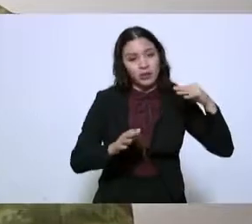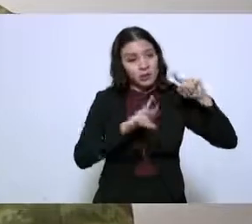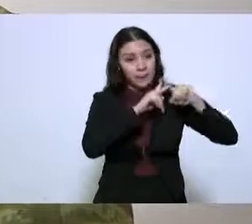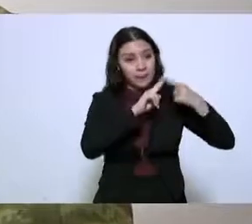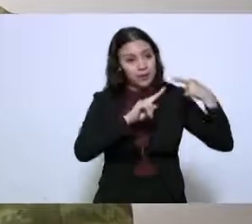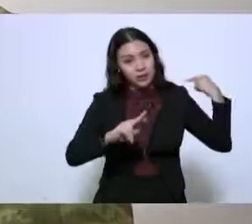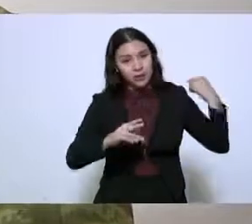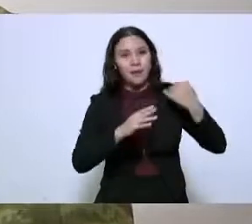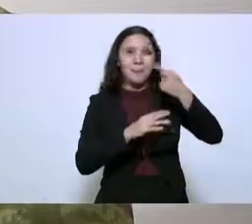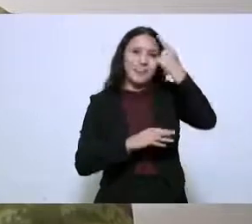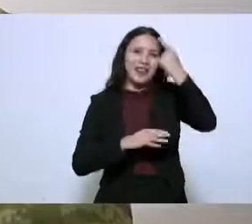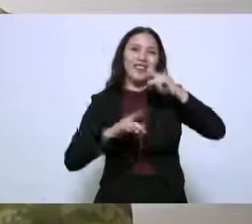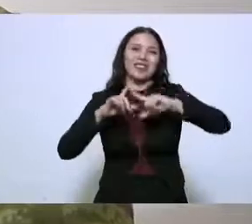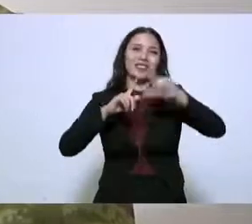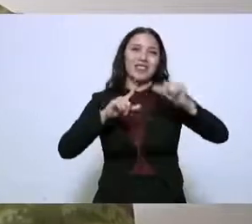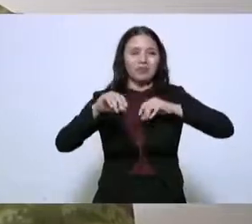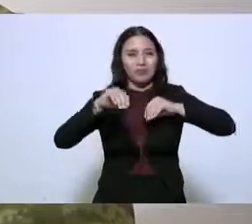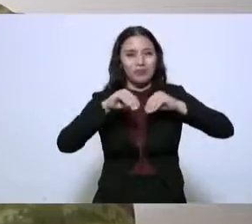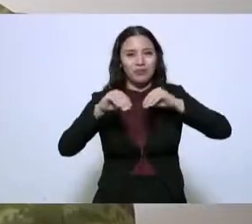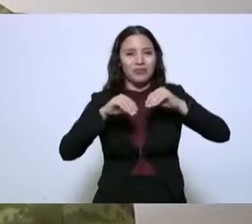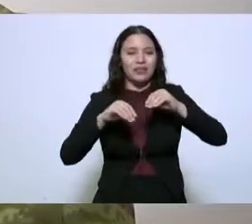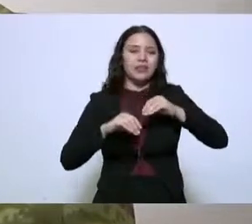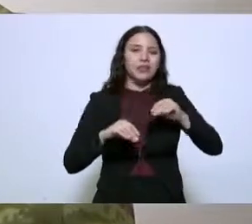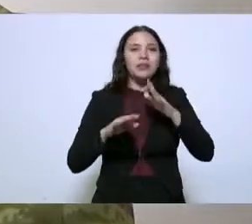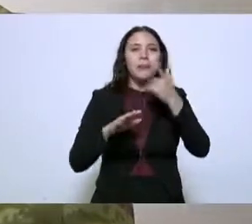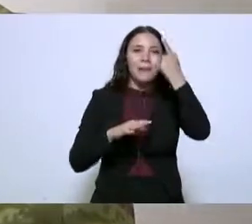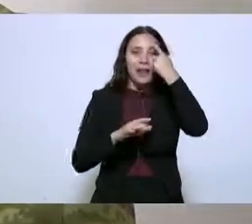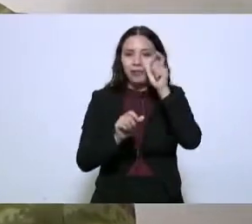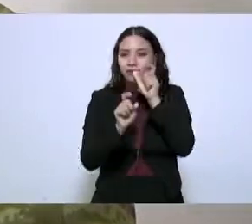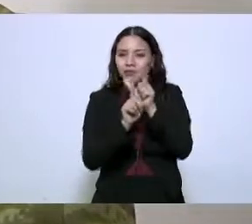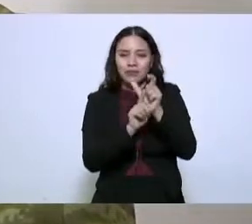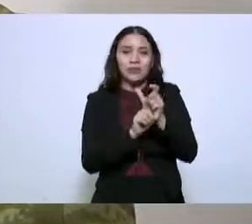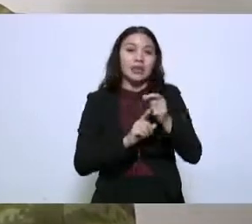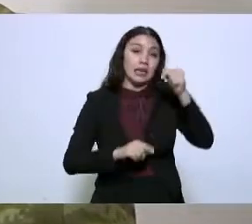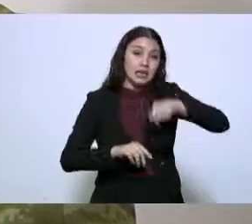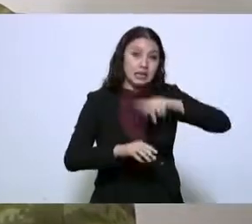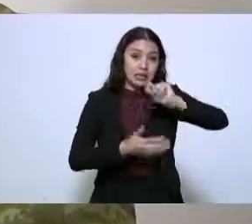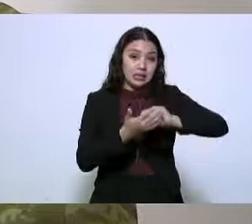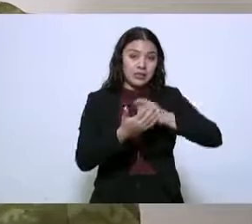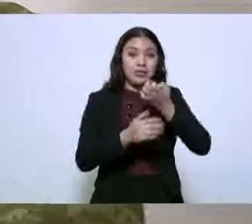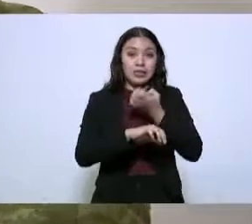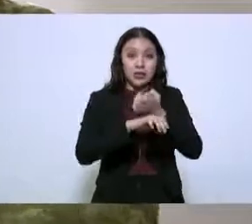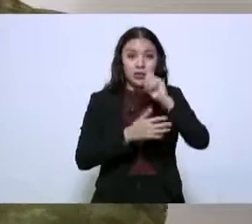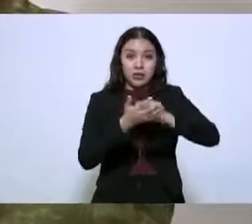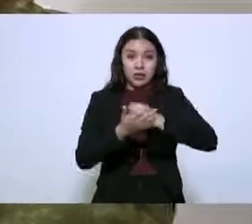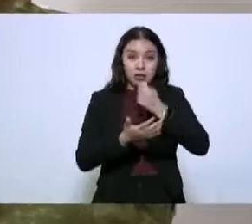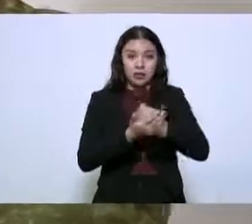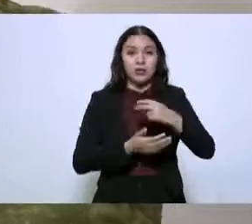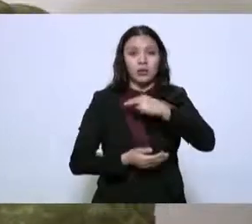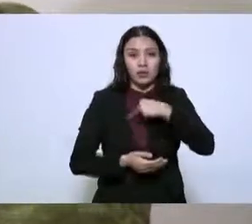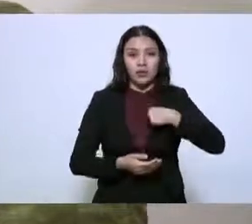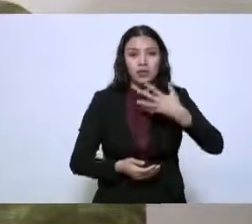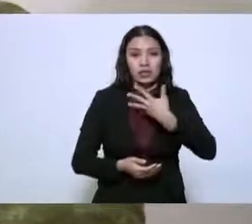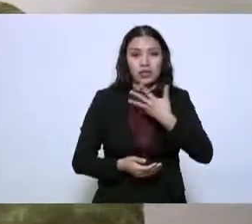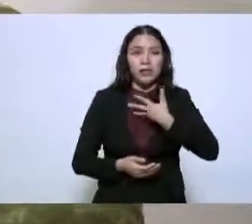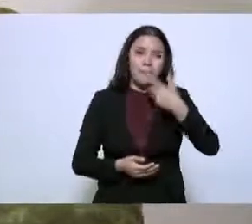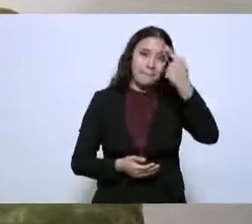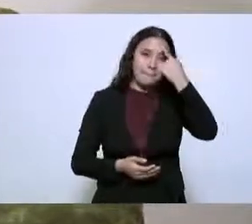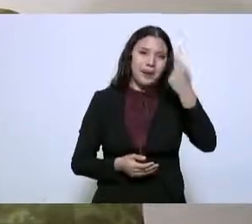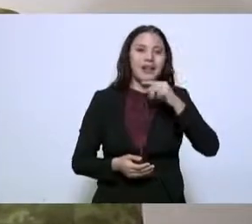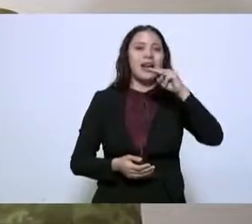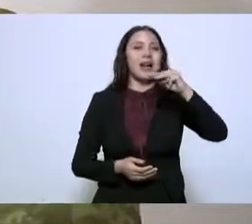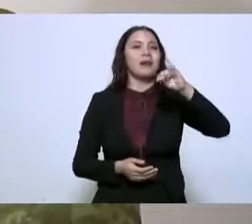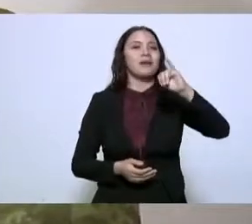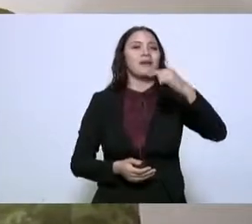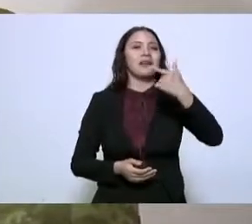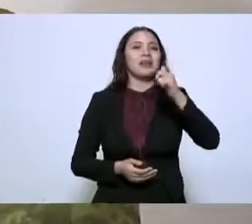la estrategia a nivel nacional. Aquí en el Estado tenemos un centro integrador de migrantes en